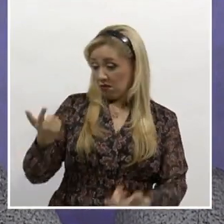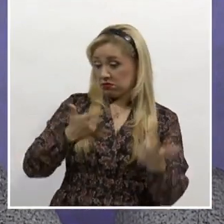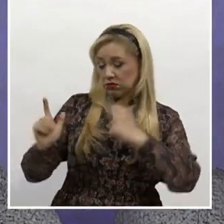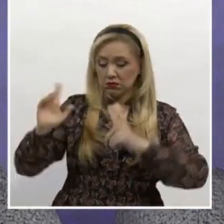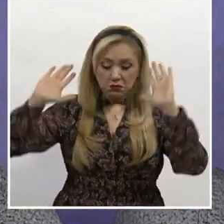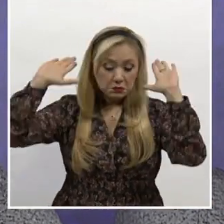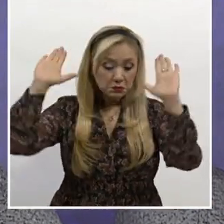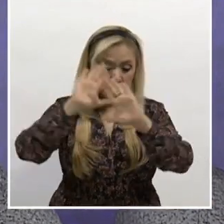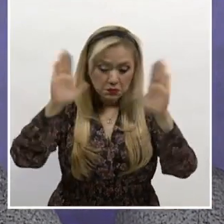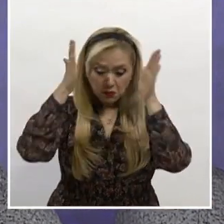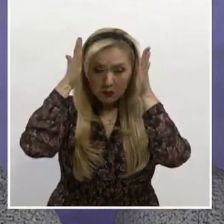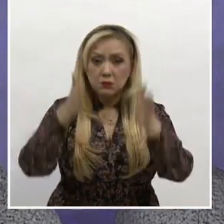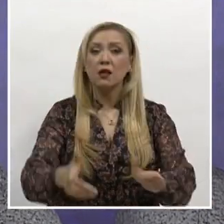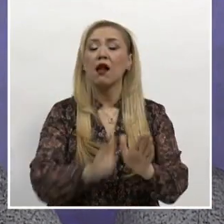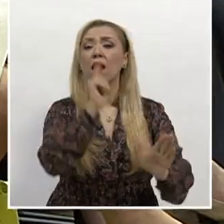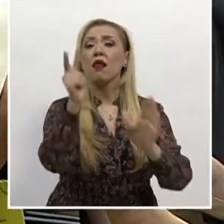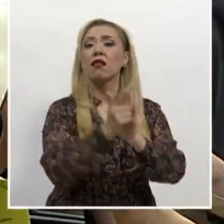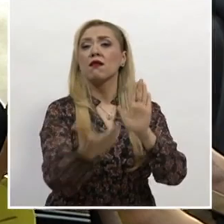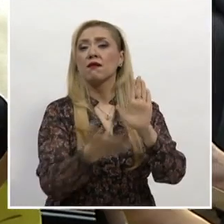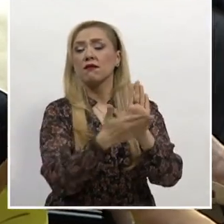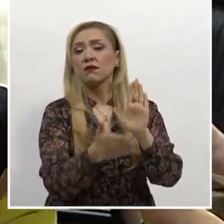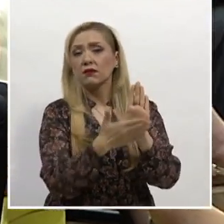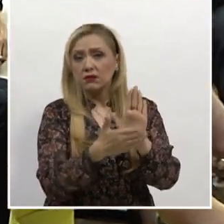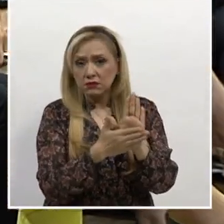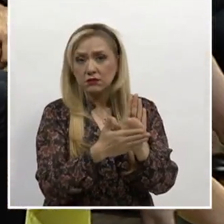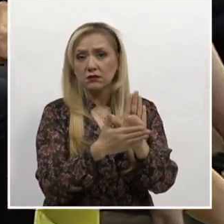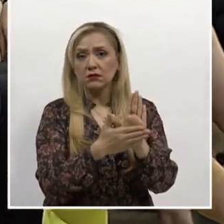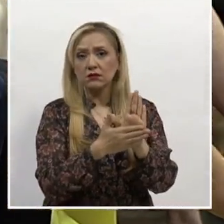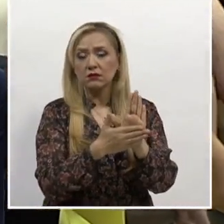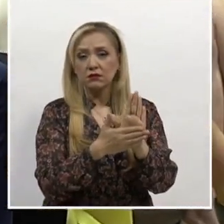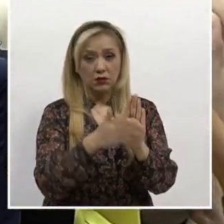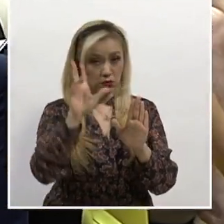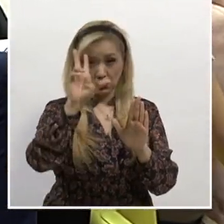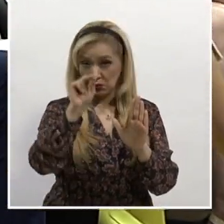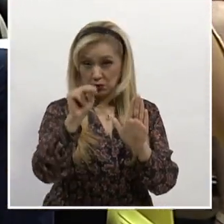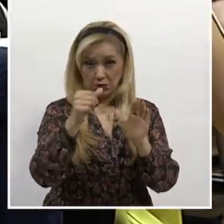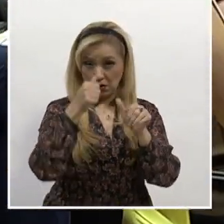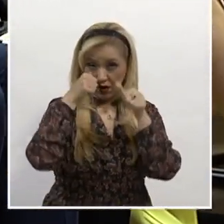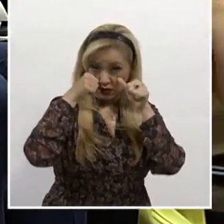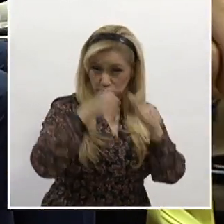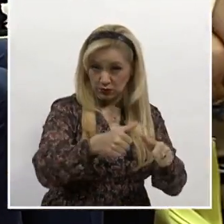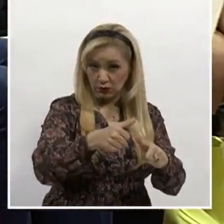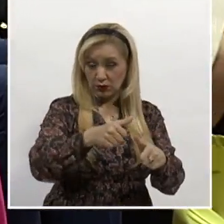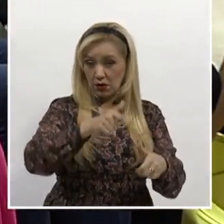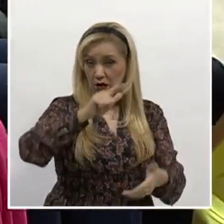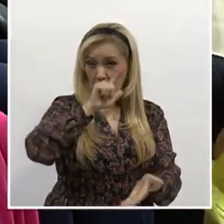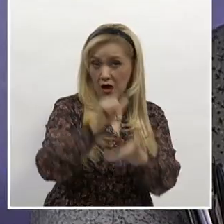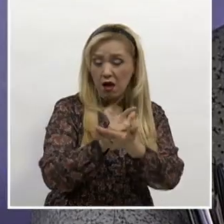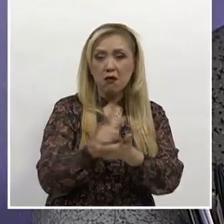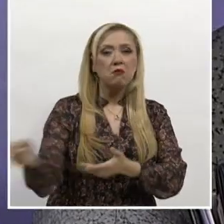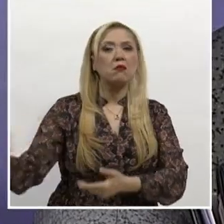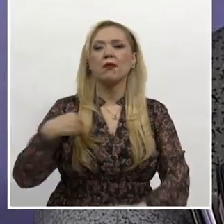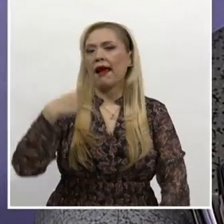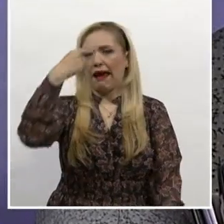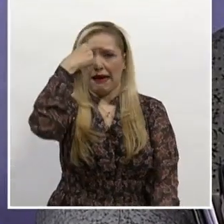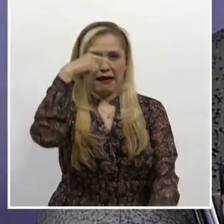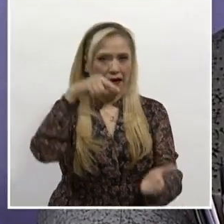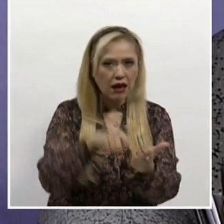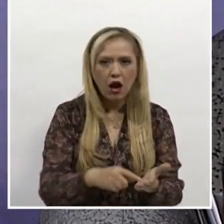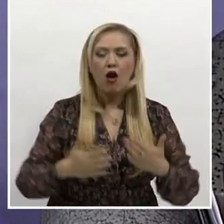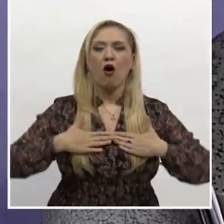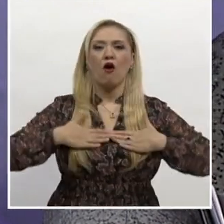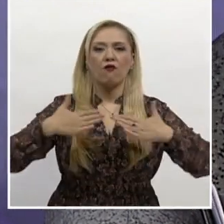valores institucionales. No habrá confianza, aceptación ni credibilidad